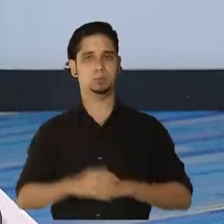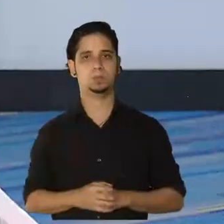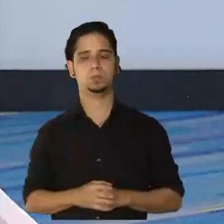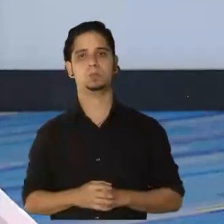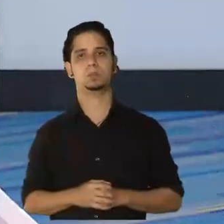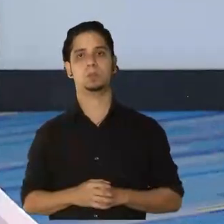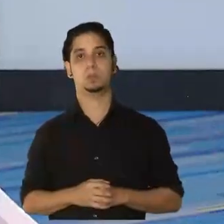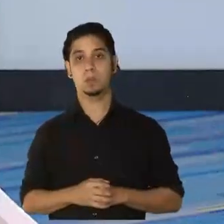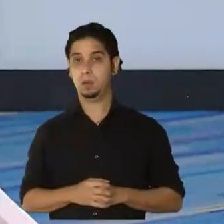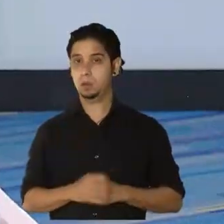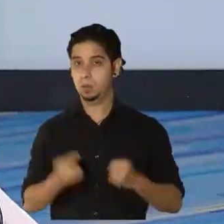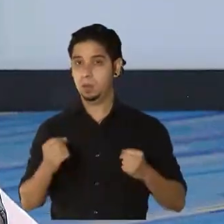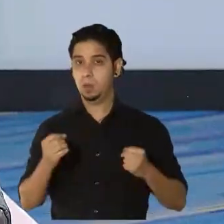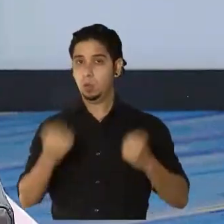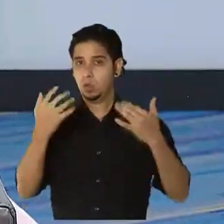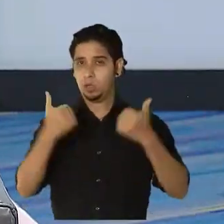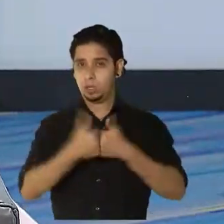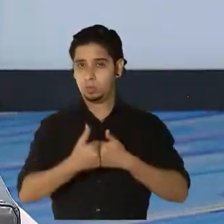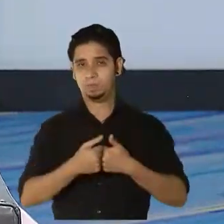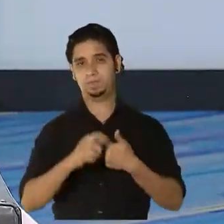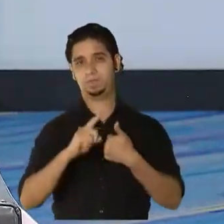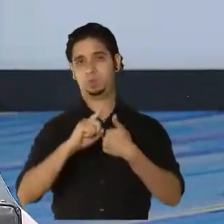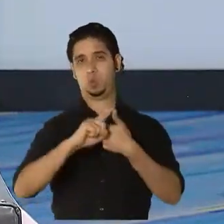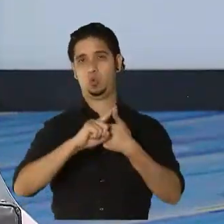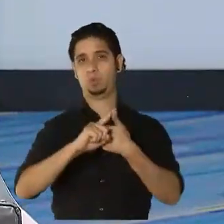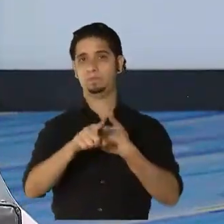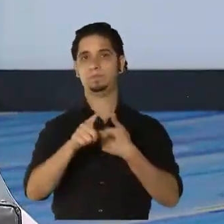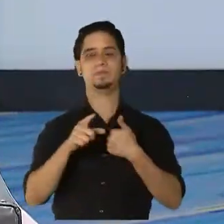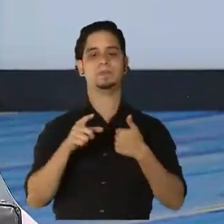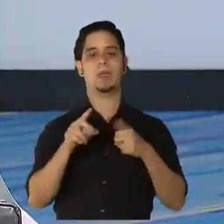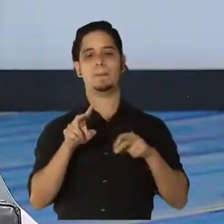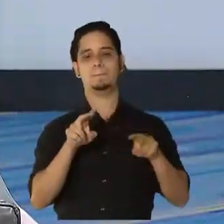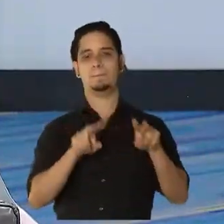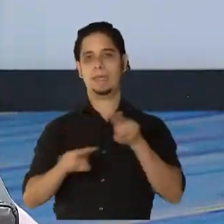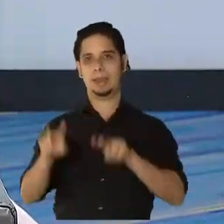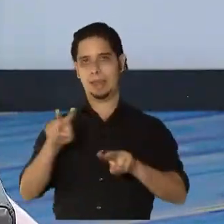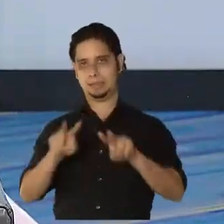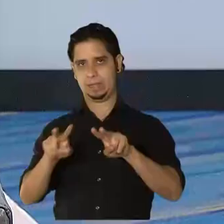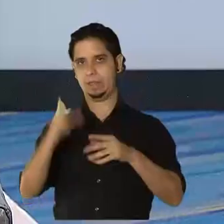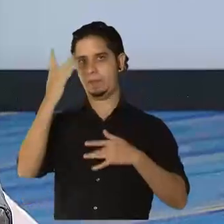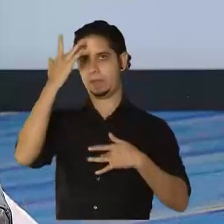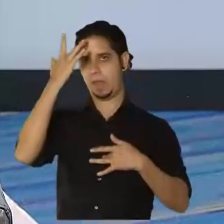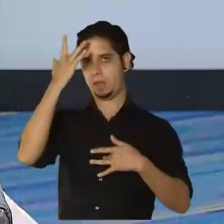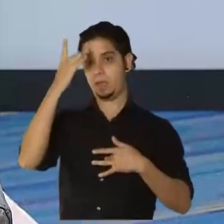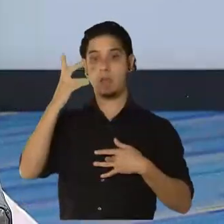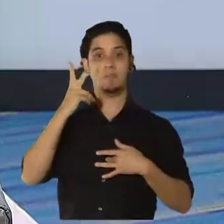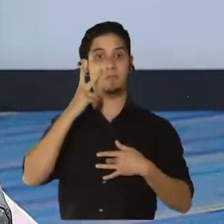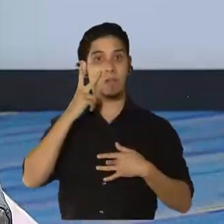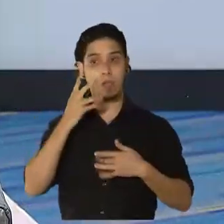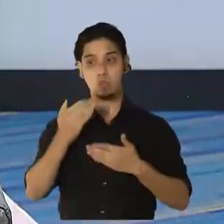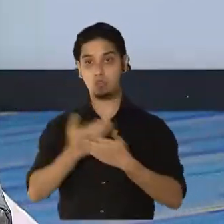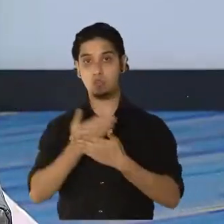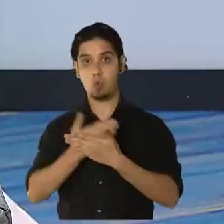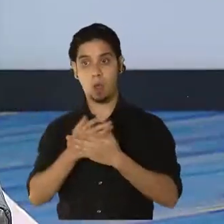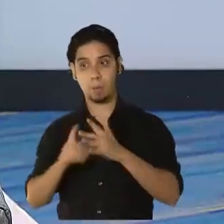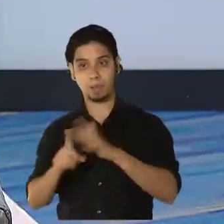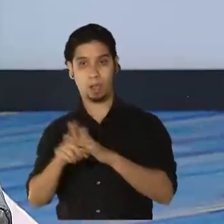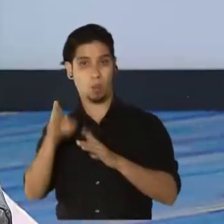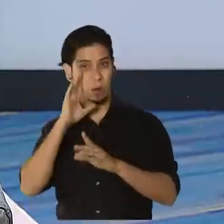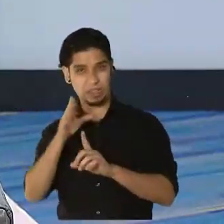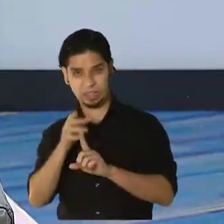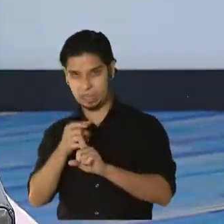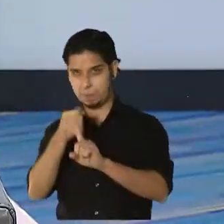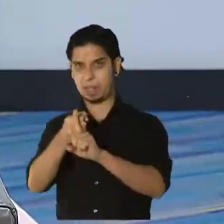mira, hay varios retos. Uno, que en la medida en que la vigilancia genómica se adelante, saber si las variantes van a impactar la